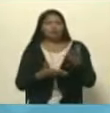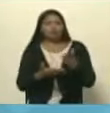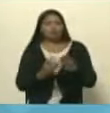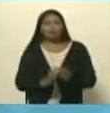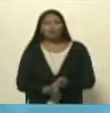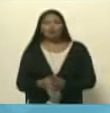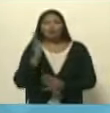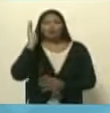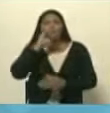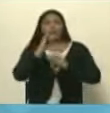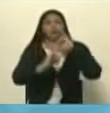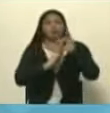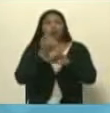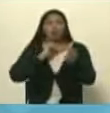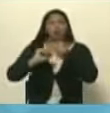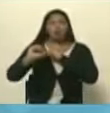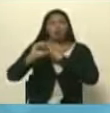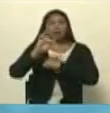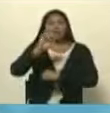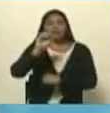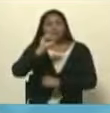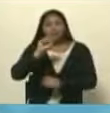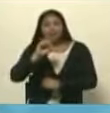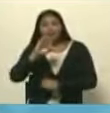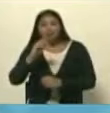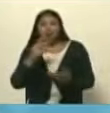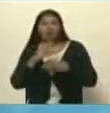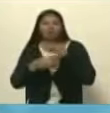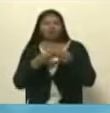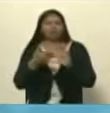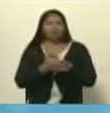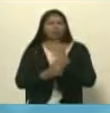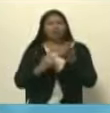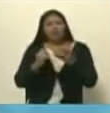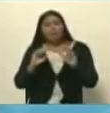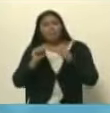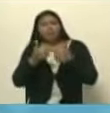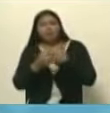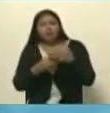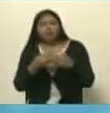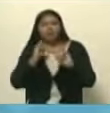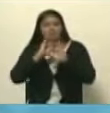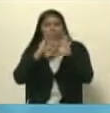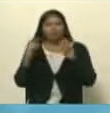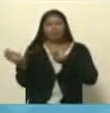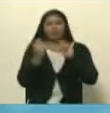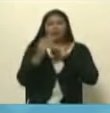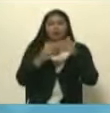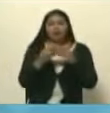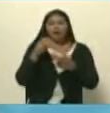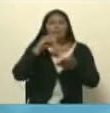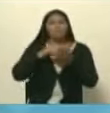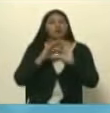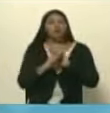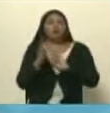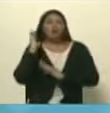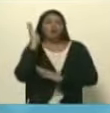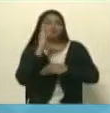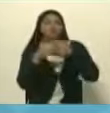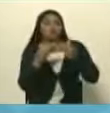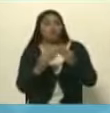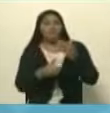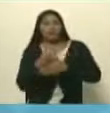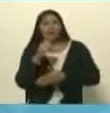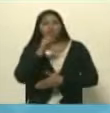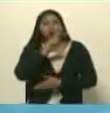Cumbre Internacional contra el Fascismo y han surgido varias iniciativas en el marco de debates y de ponencias que se han realizado con más